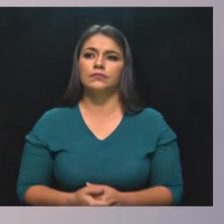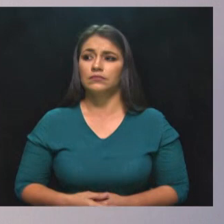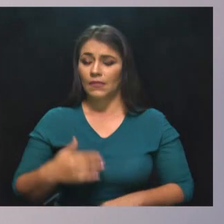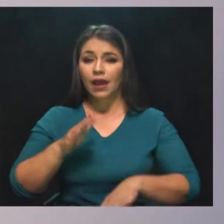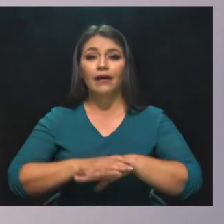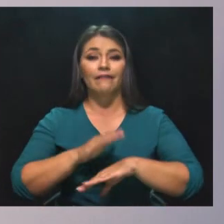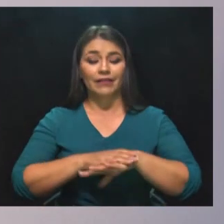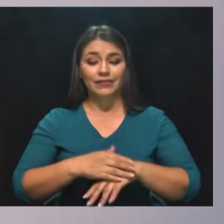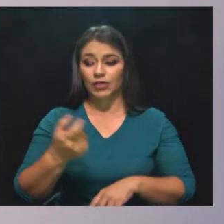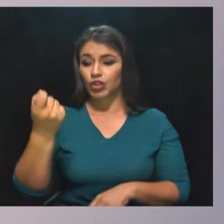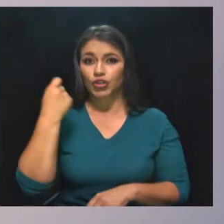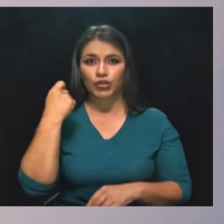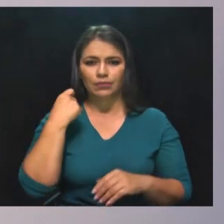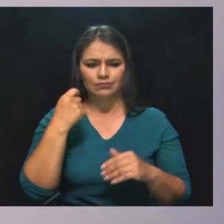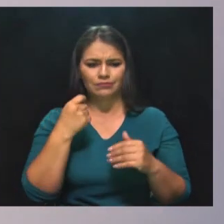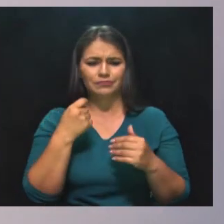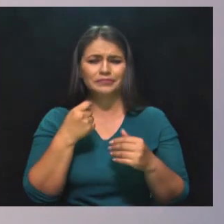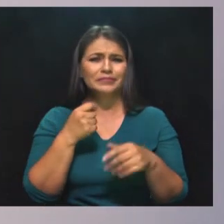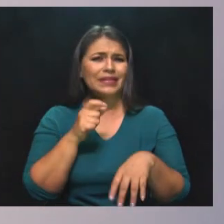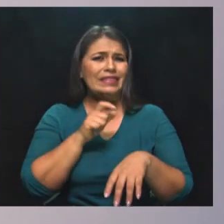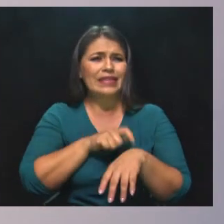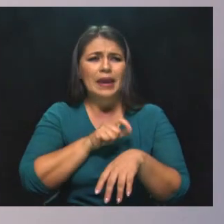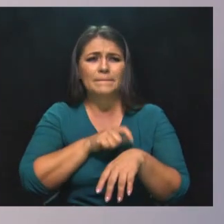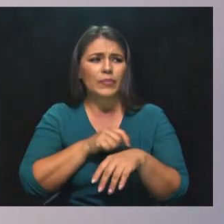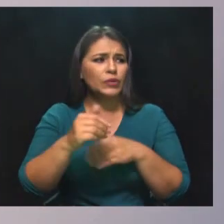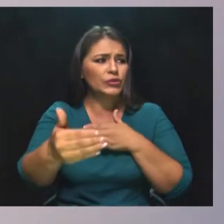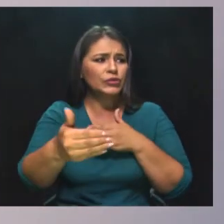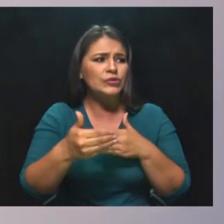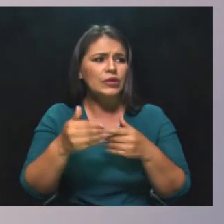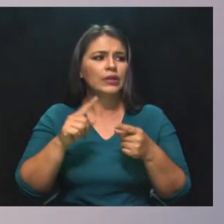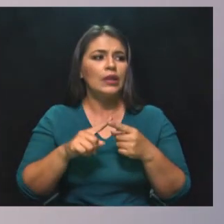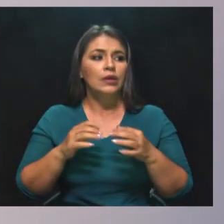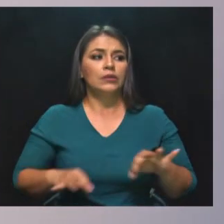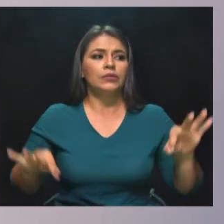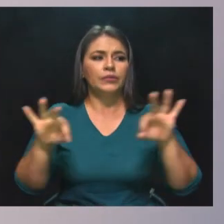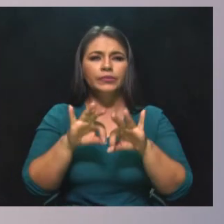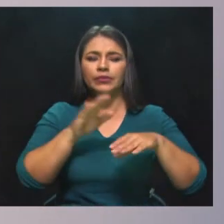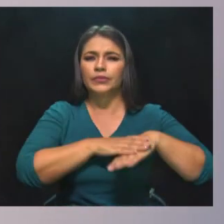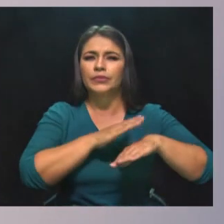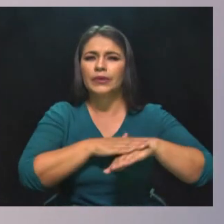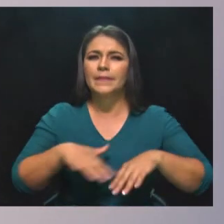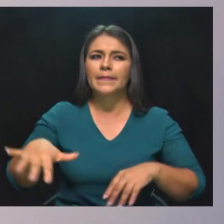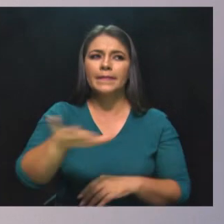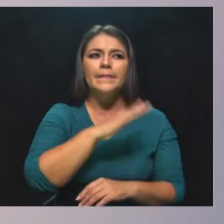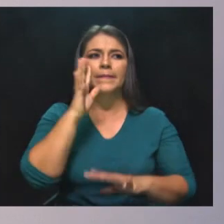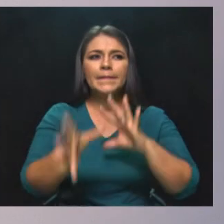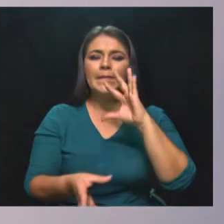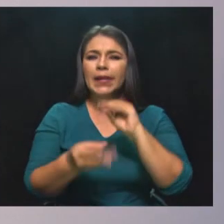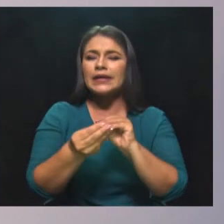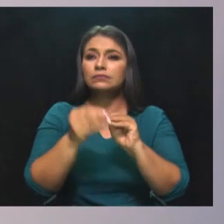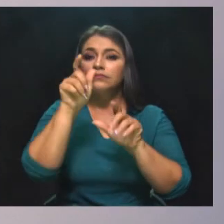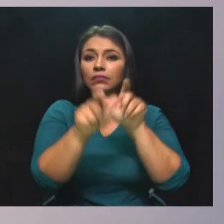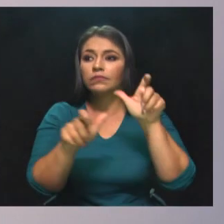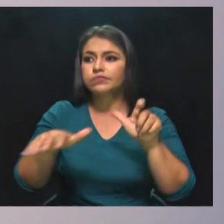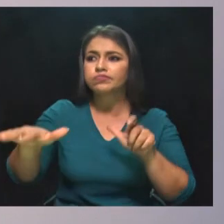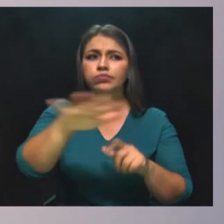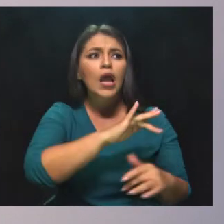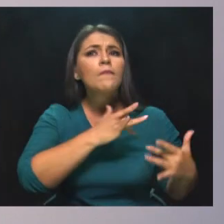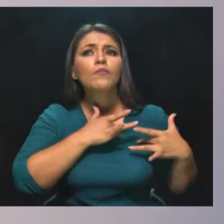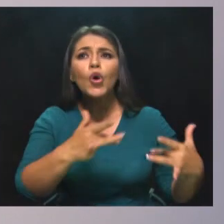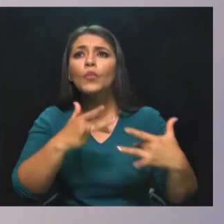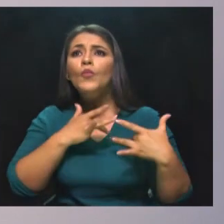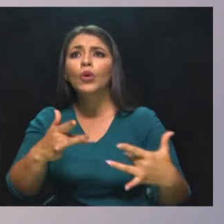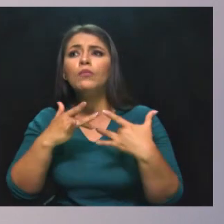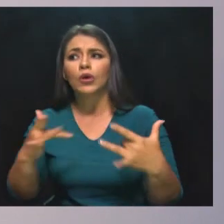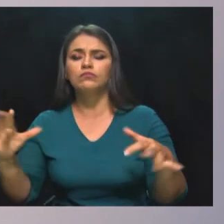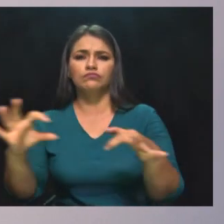esa característica tan nuestra. Pero además, muchas personas se han vinculado como voluntarios a nuestra